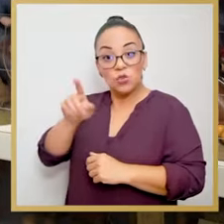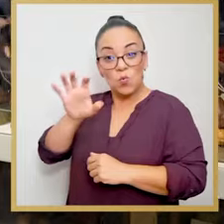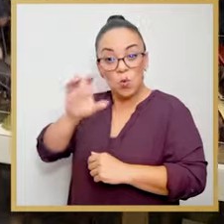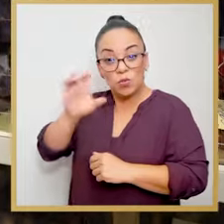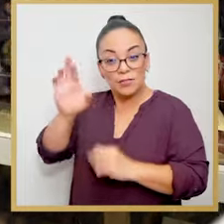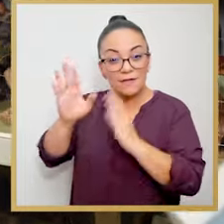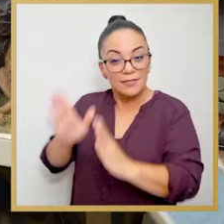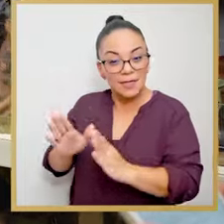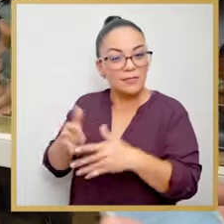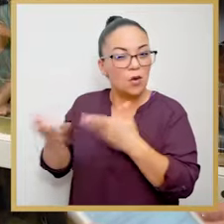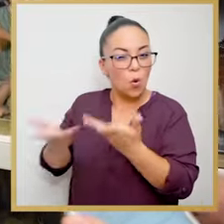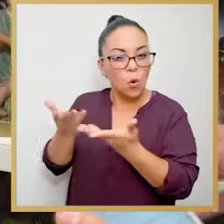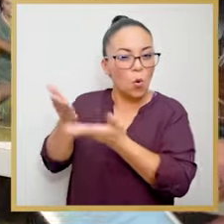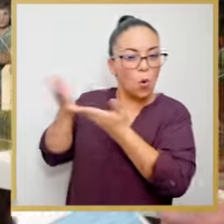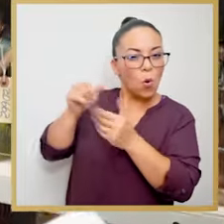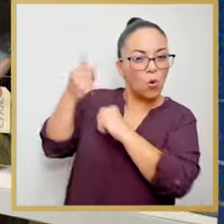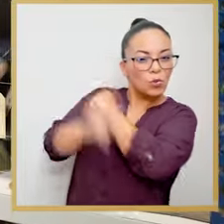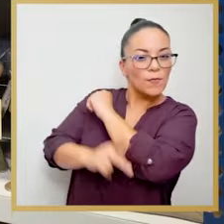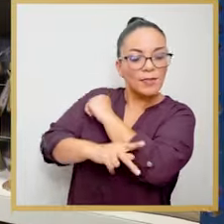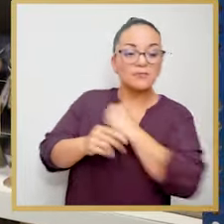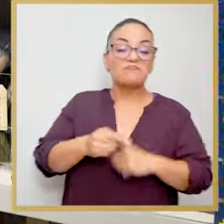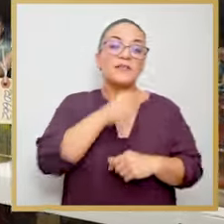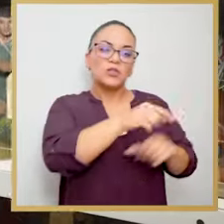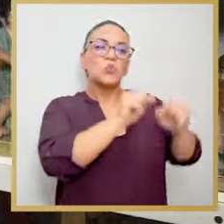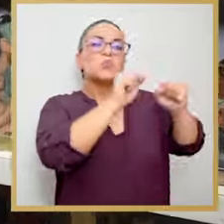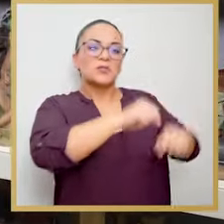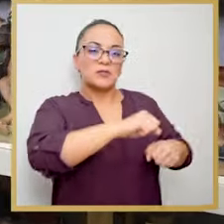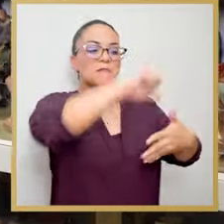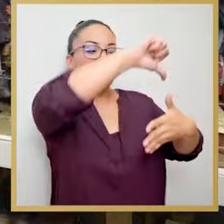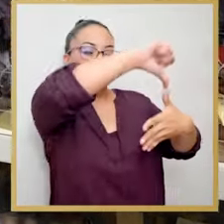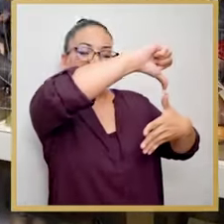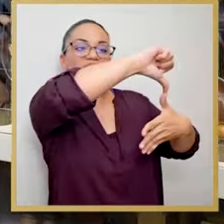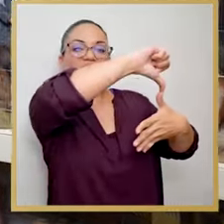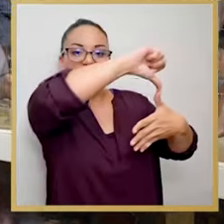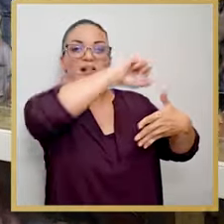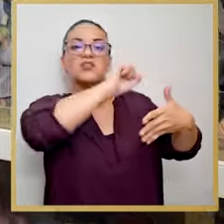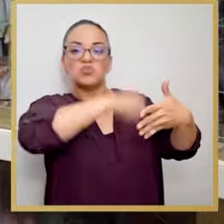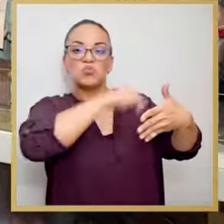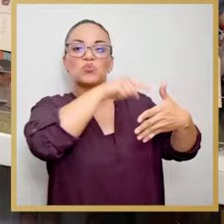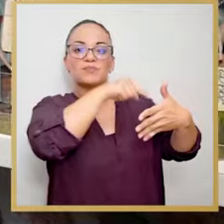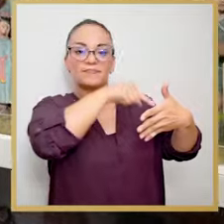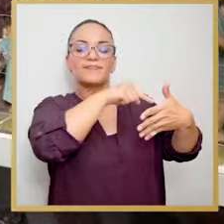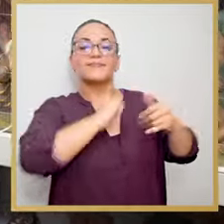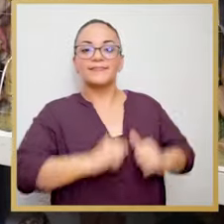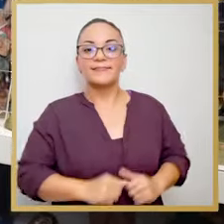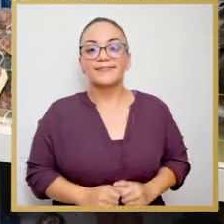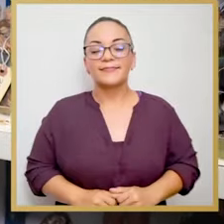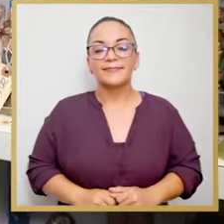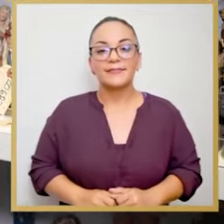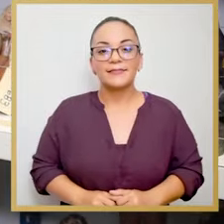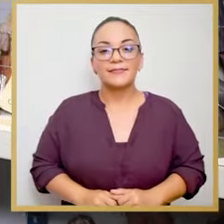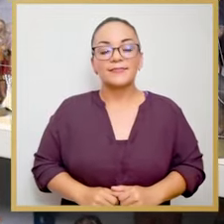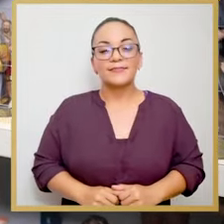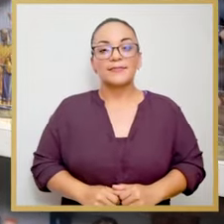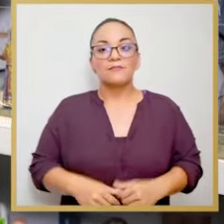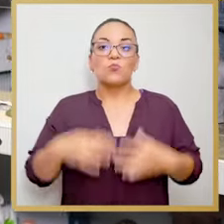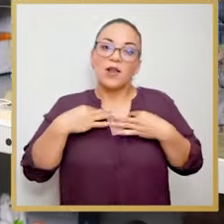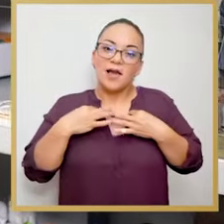¿Es esto costarricense o del extranjero? Es posiblemente que sea suramericano por la